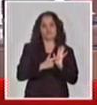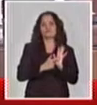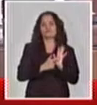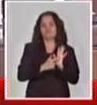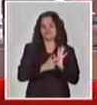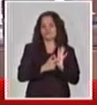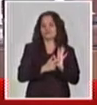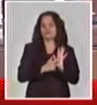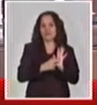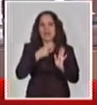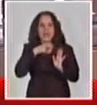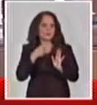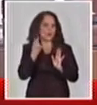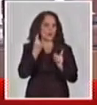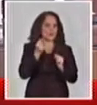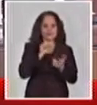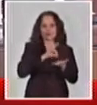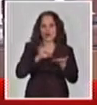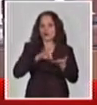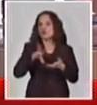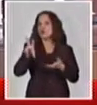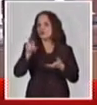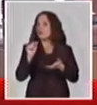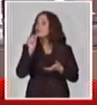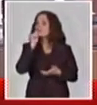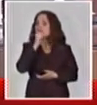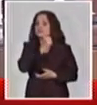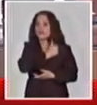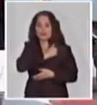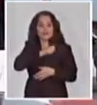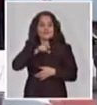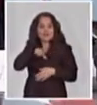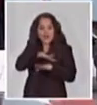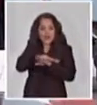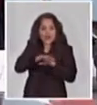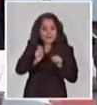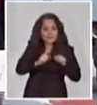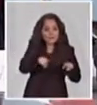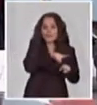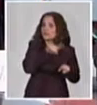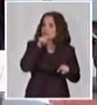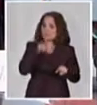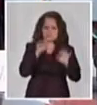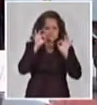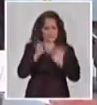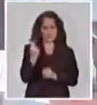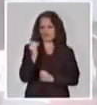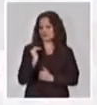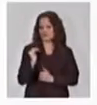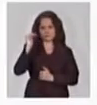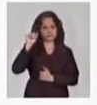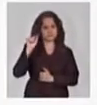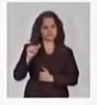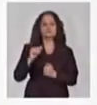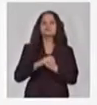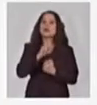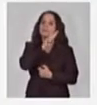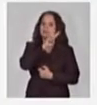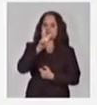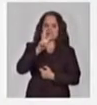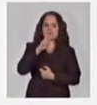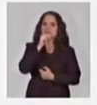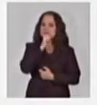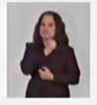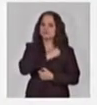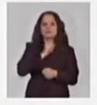pesos de la ropa, etcétera. Hay que adelantar un dinero. Entonces, el 23 de diciembre empieza el inicio del pago del anticipo y el